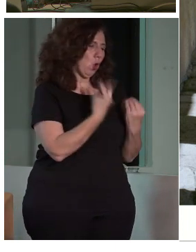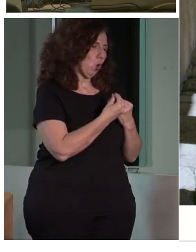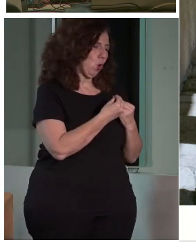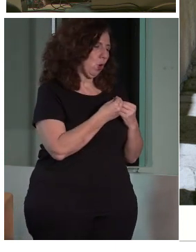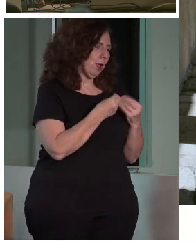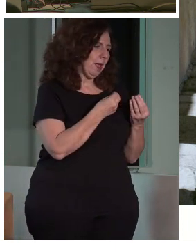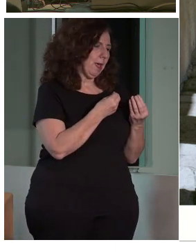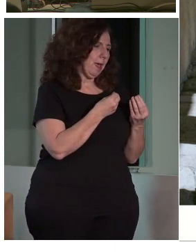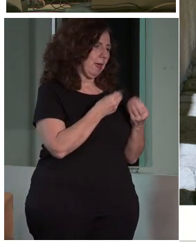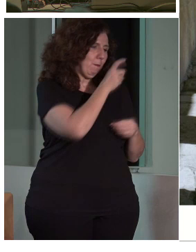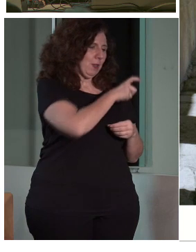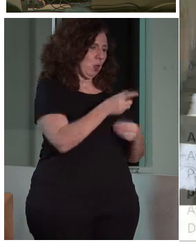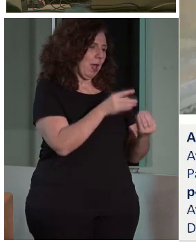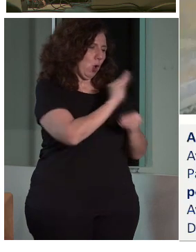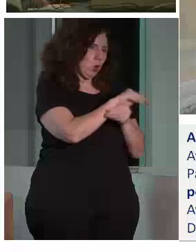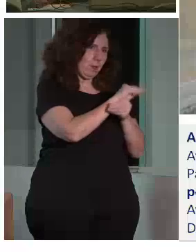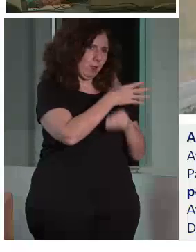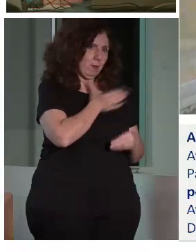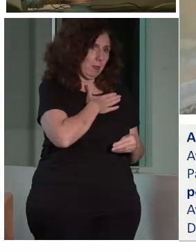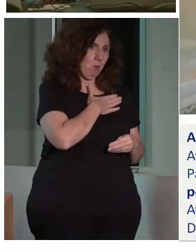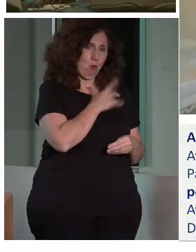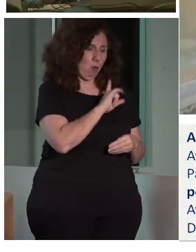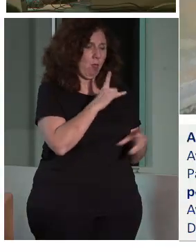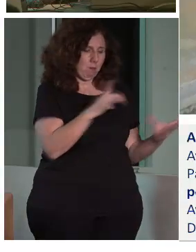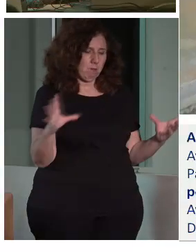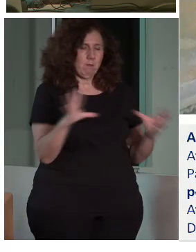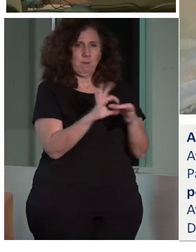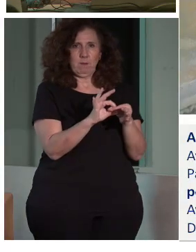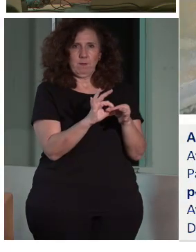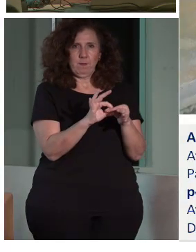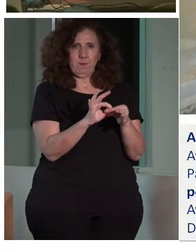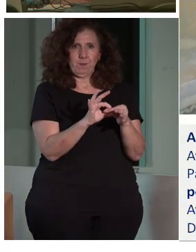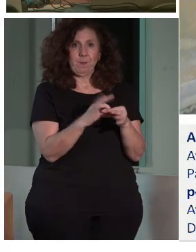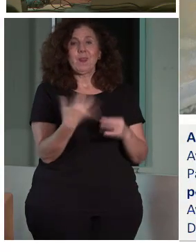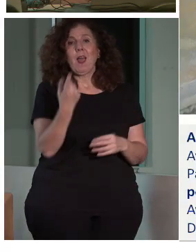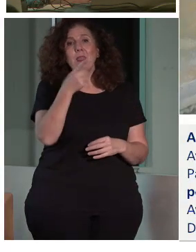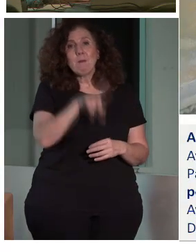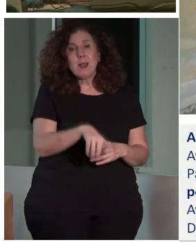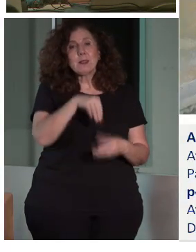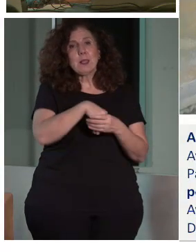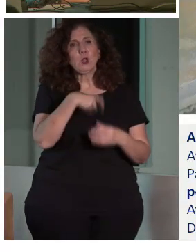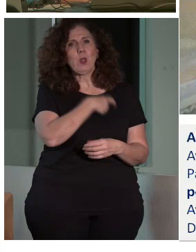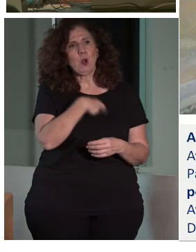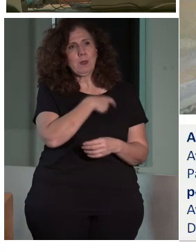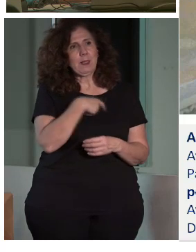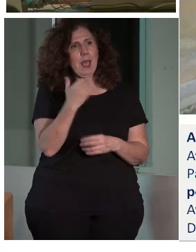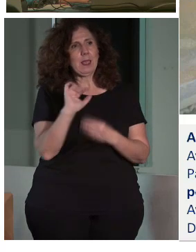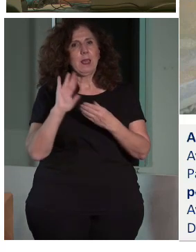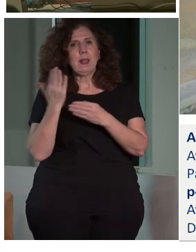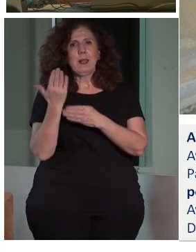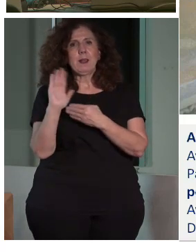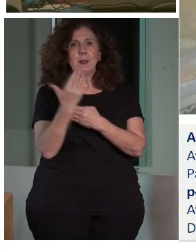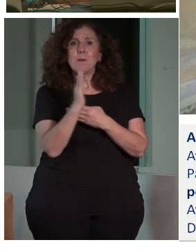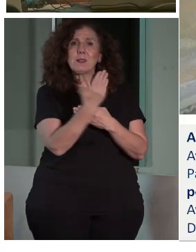los conservadores de patrimonio. No conseguimos nada. Pero, aparte de eso, en el comité, pues estaban representados no solamente